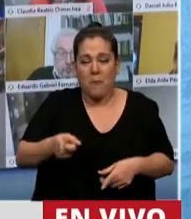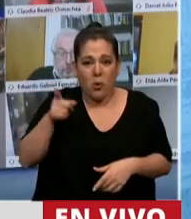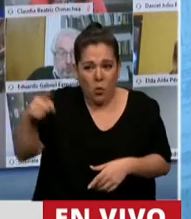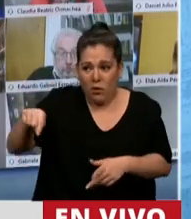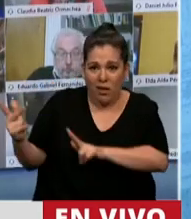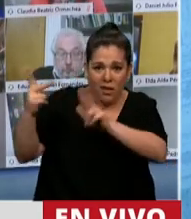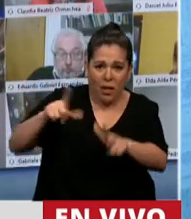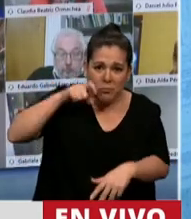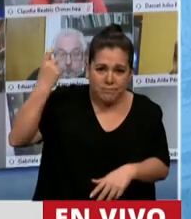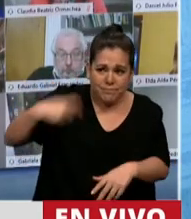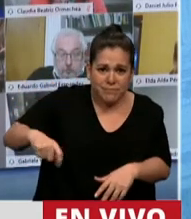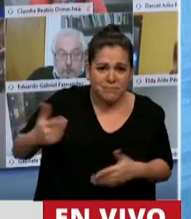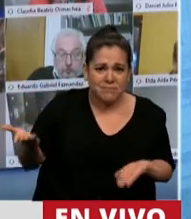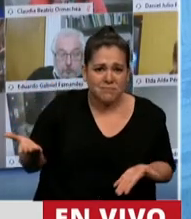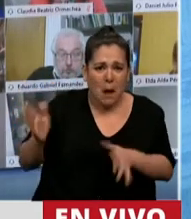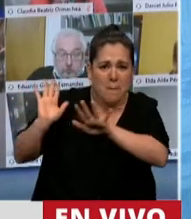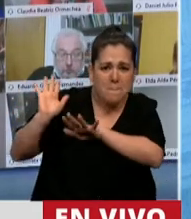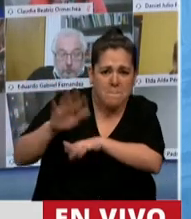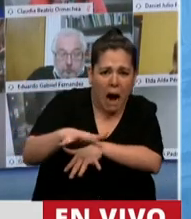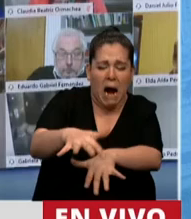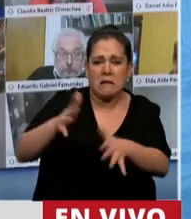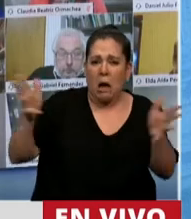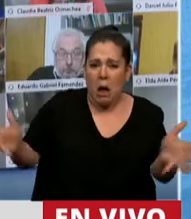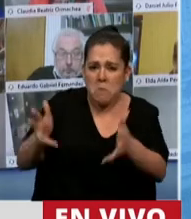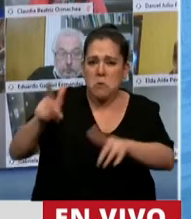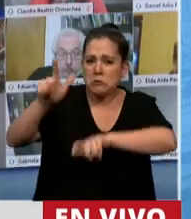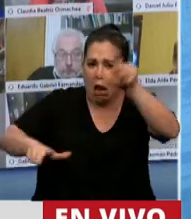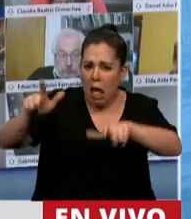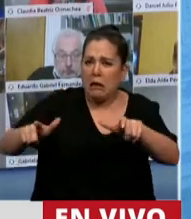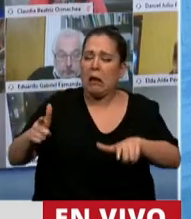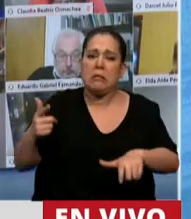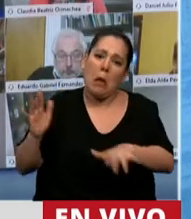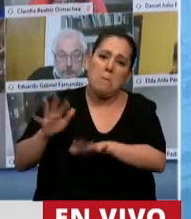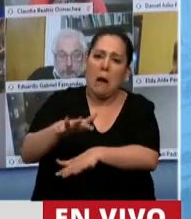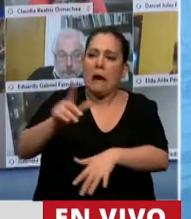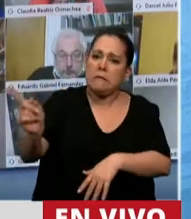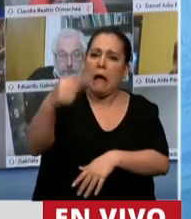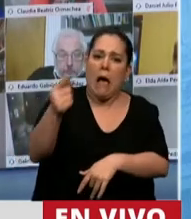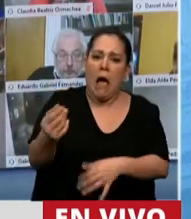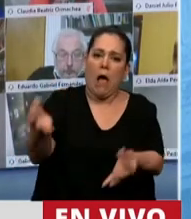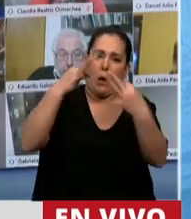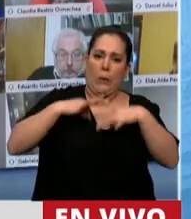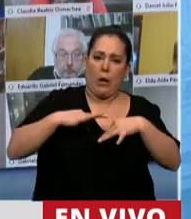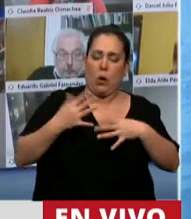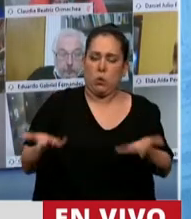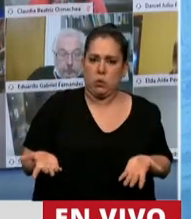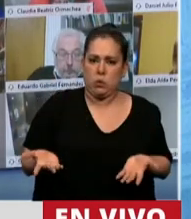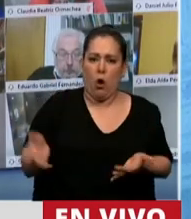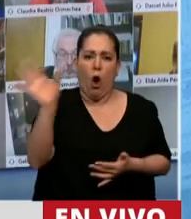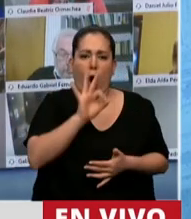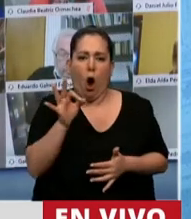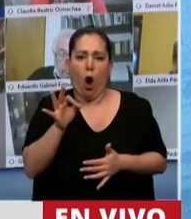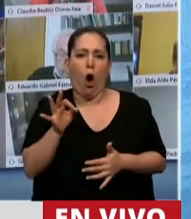pretendiendo hacer. Con las marchas impulsando a la gente a que vaya a contagiarse, con los insultos y con los